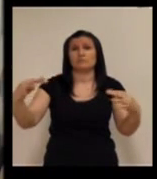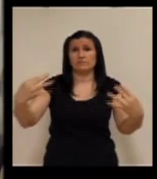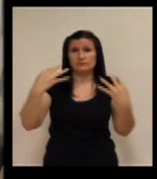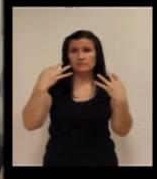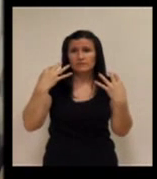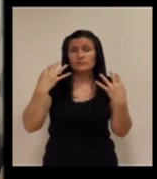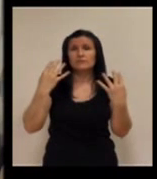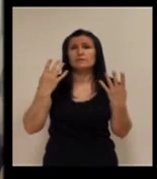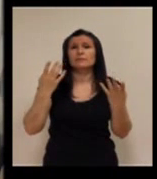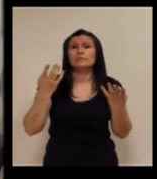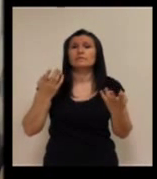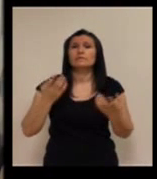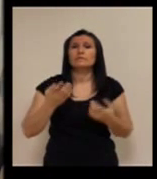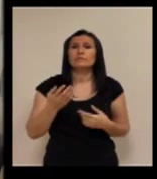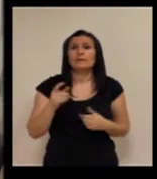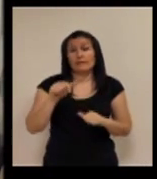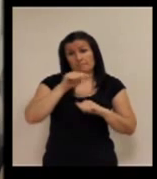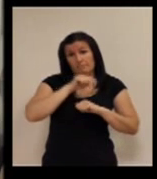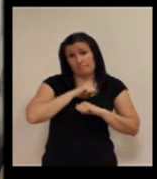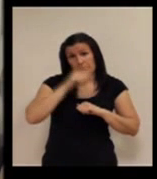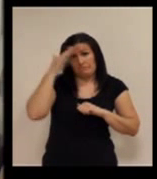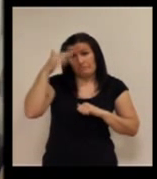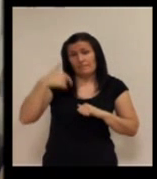a todos los que nos estén viendo